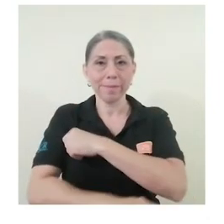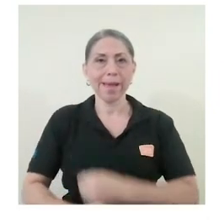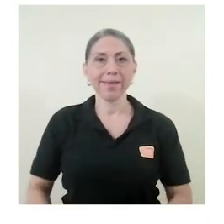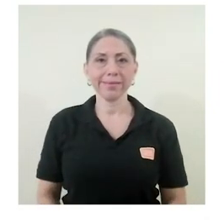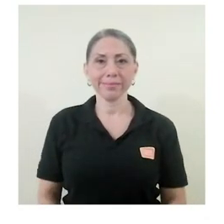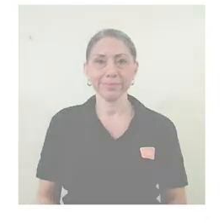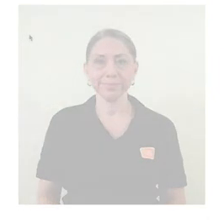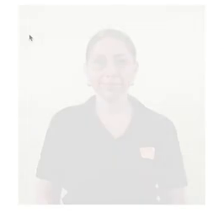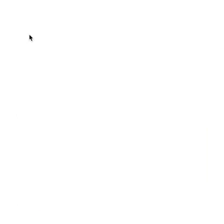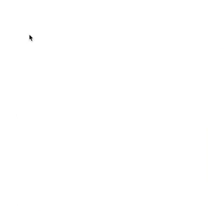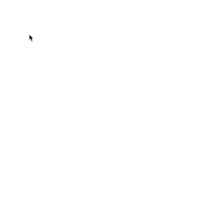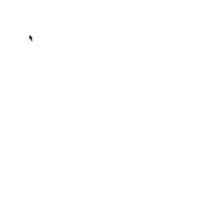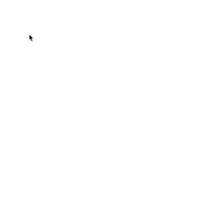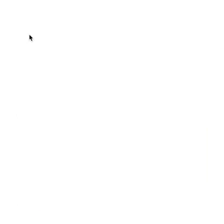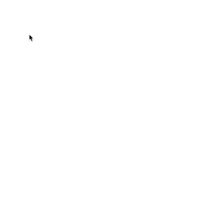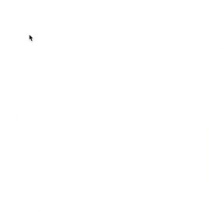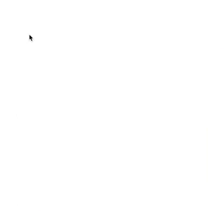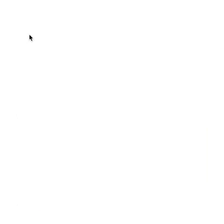país.